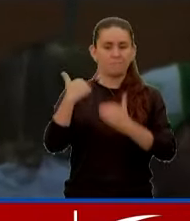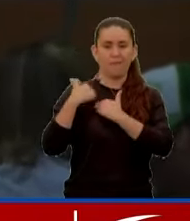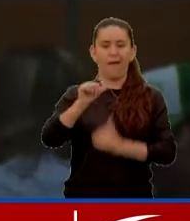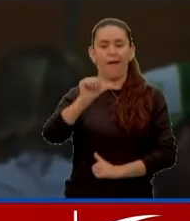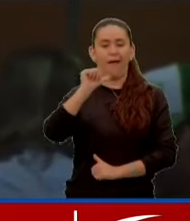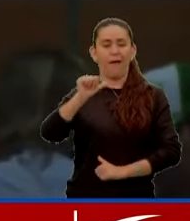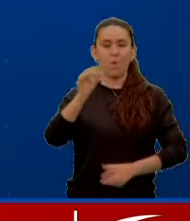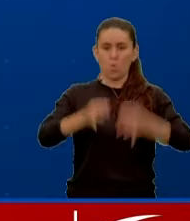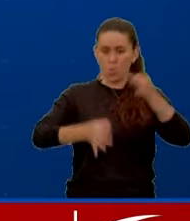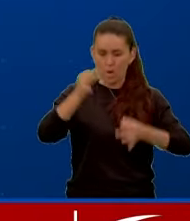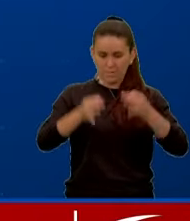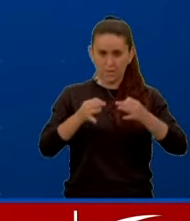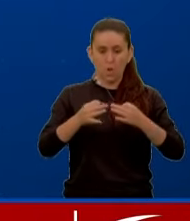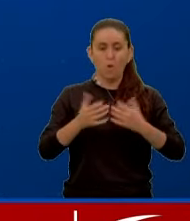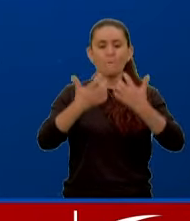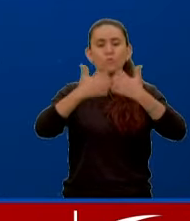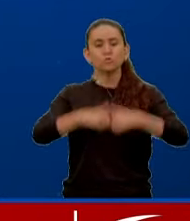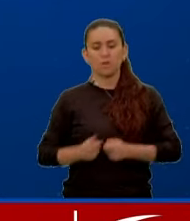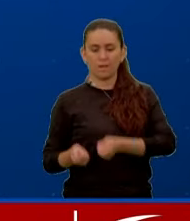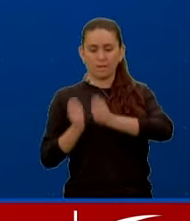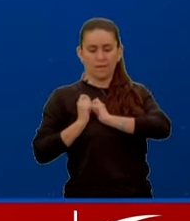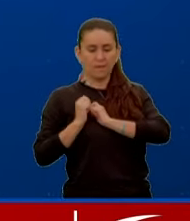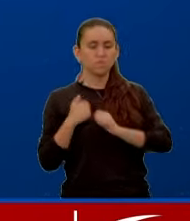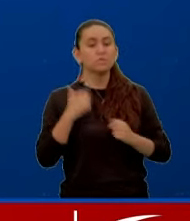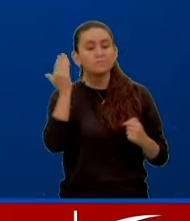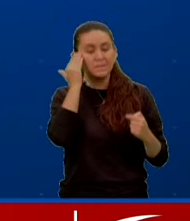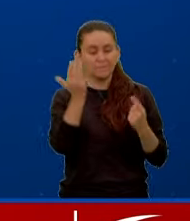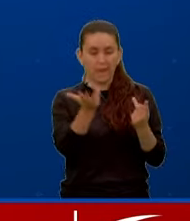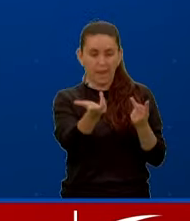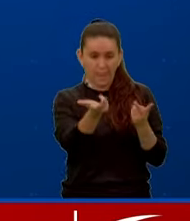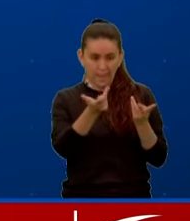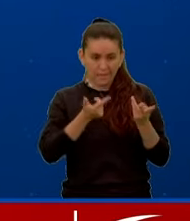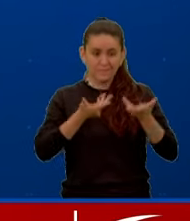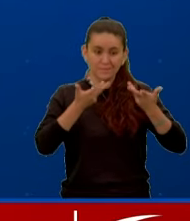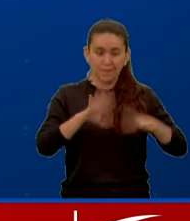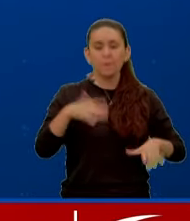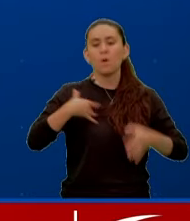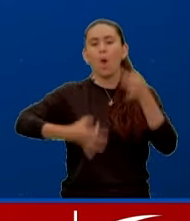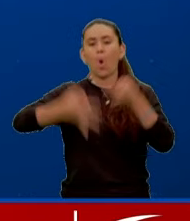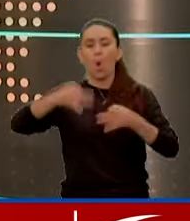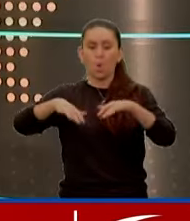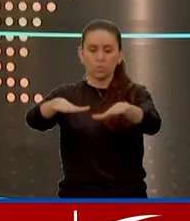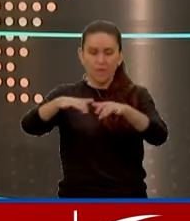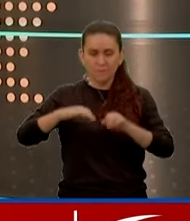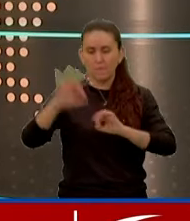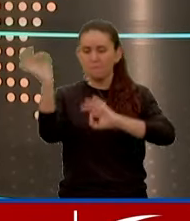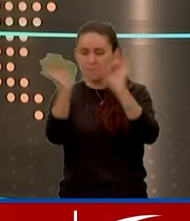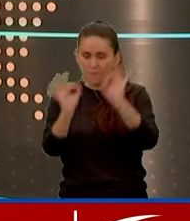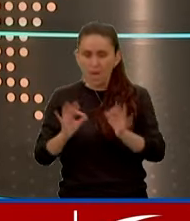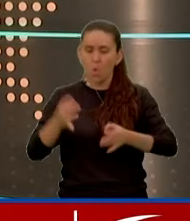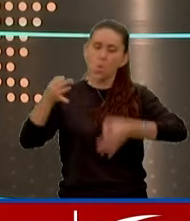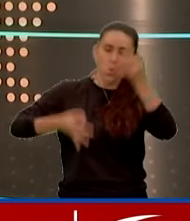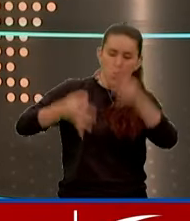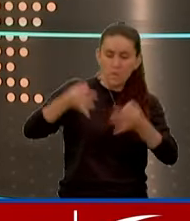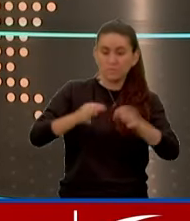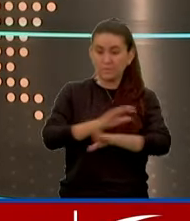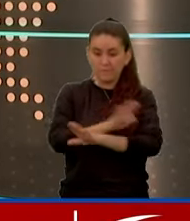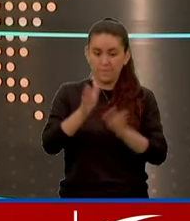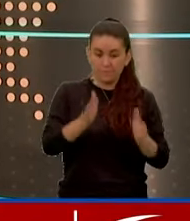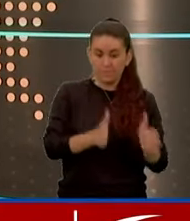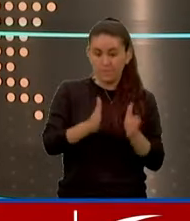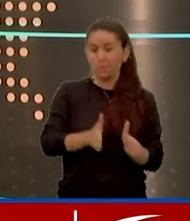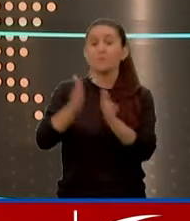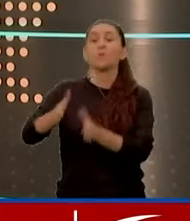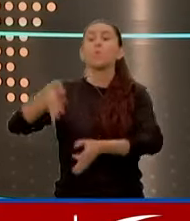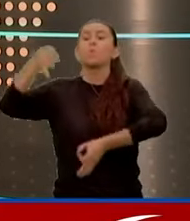juez con función de conocimiento. Luego vendrán las audiencias preparatorias de juicio y finalmente se realizará el